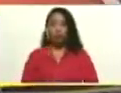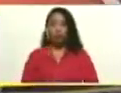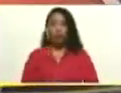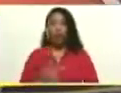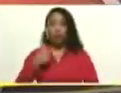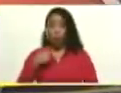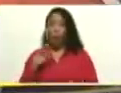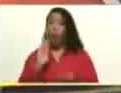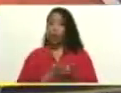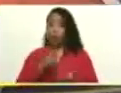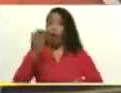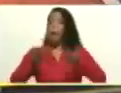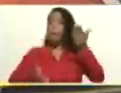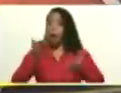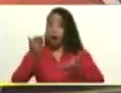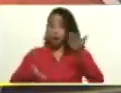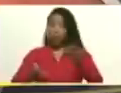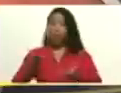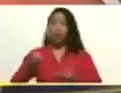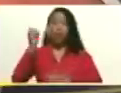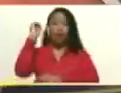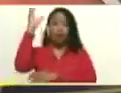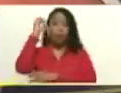colocaba en el balance de la Asamblea Nacional,